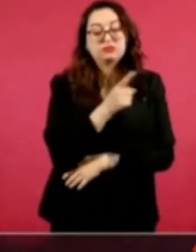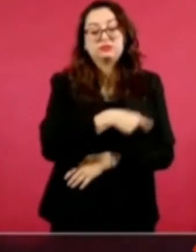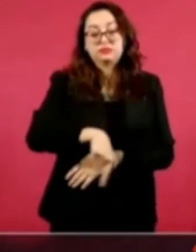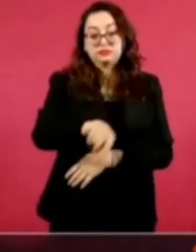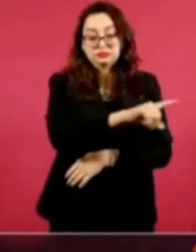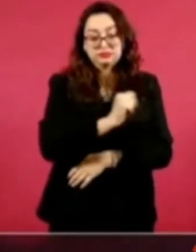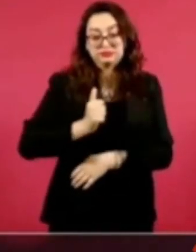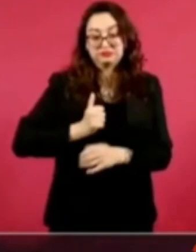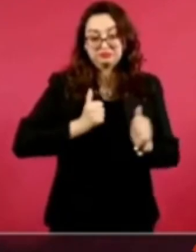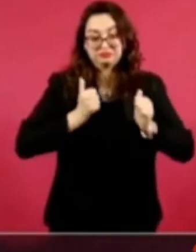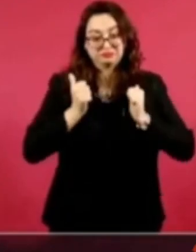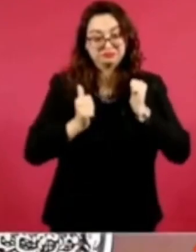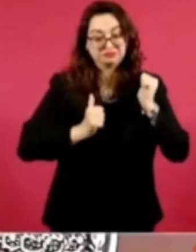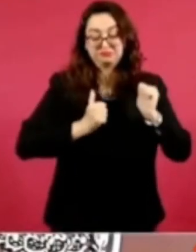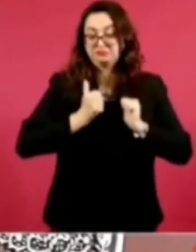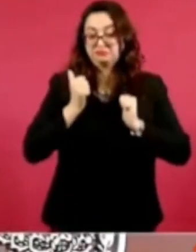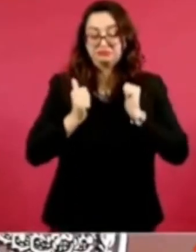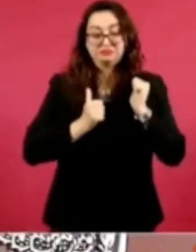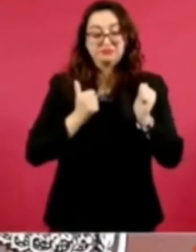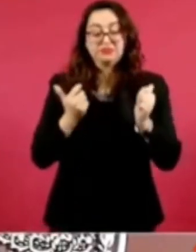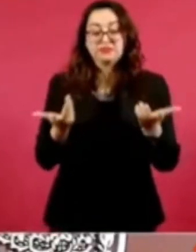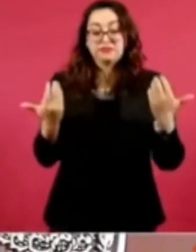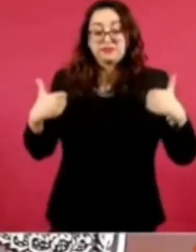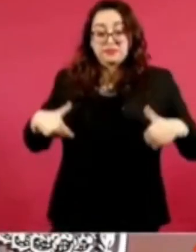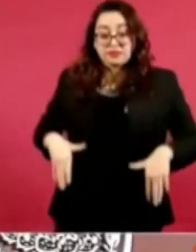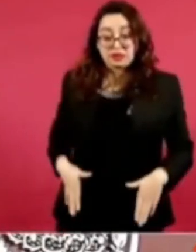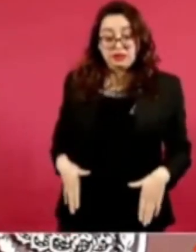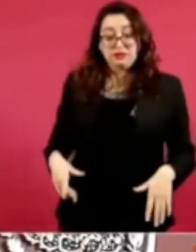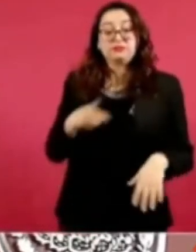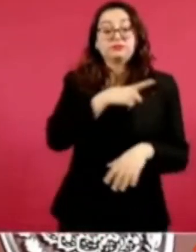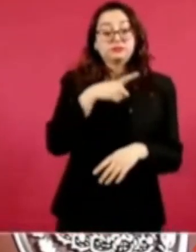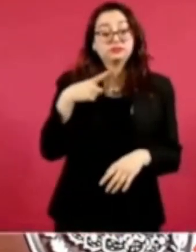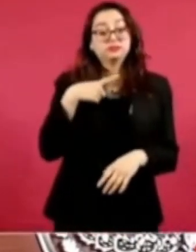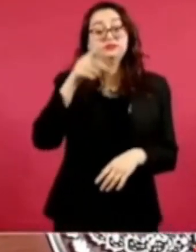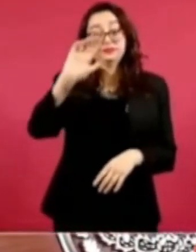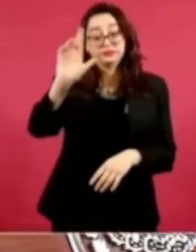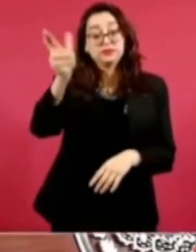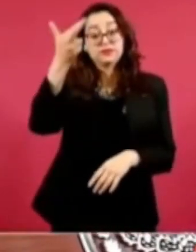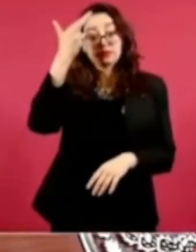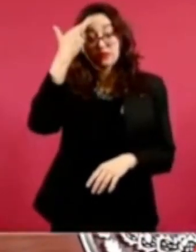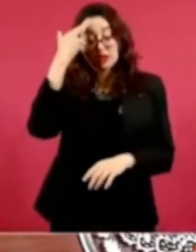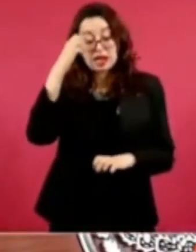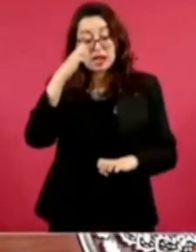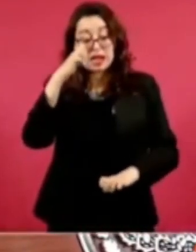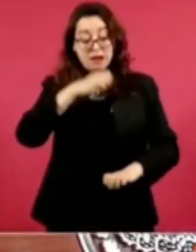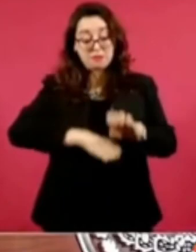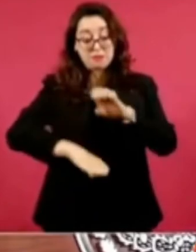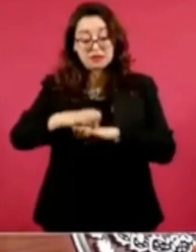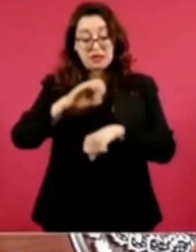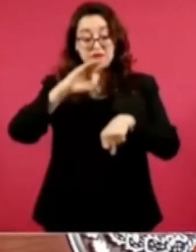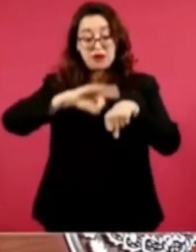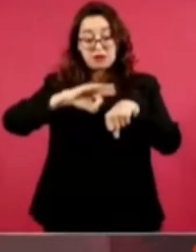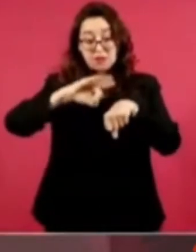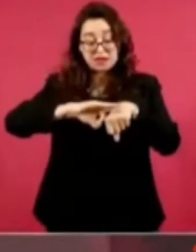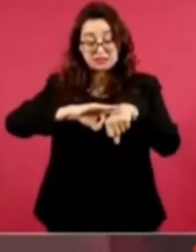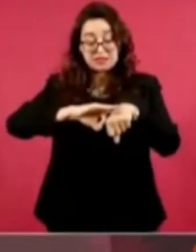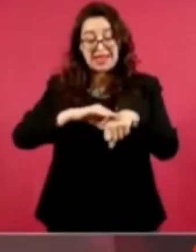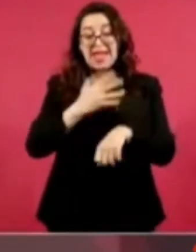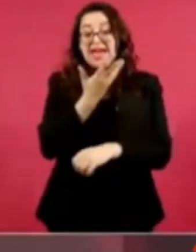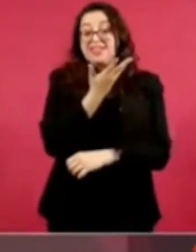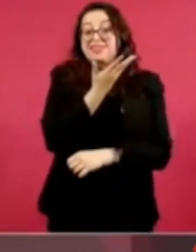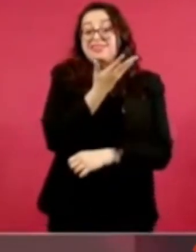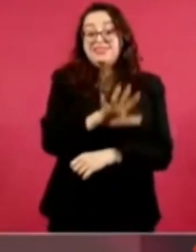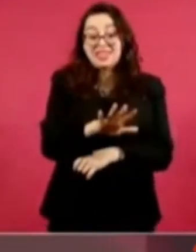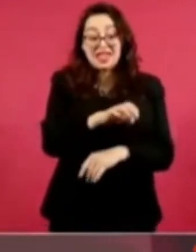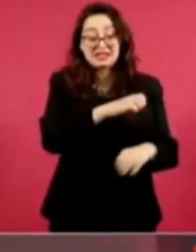Nada más recordar que 10 empresas de estas que distribuían la medicina, de muy